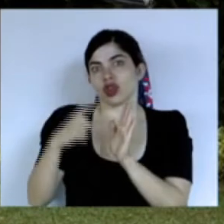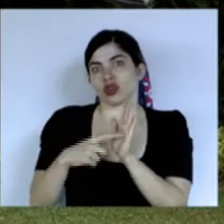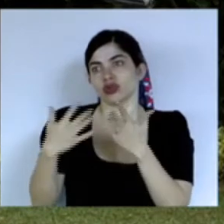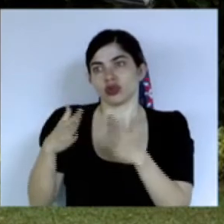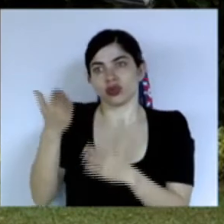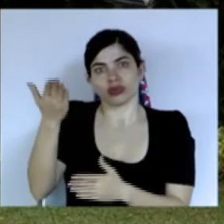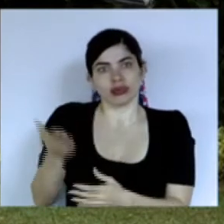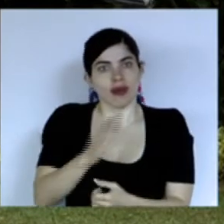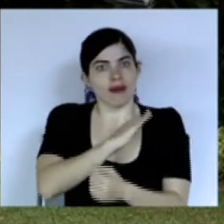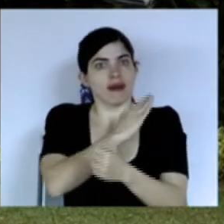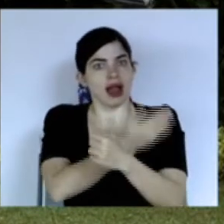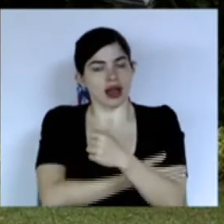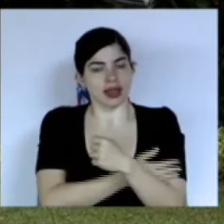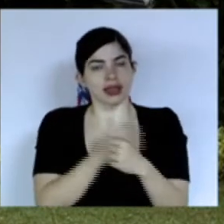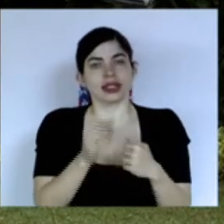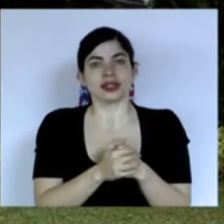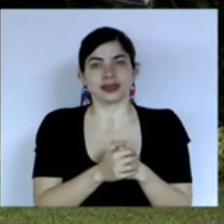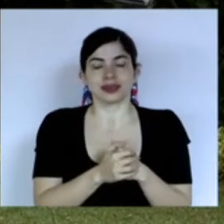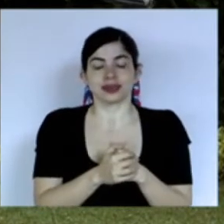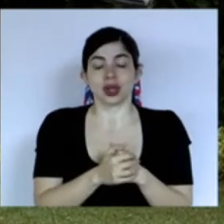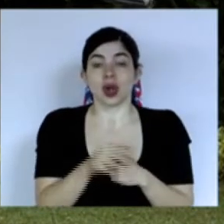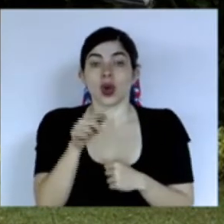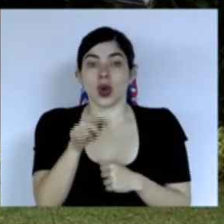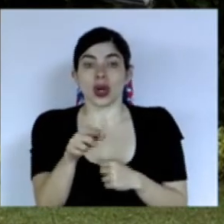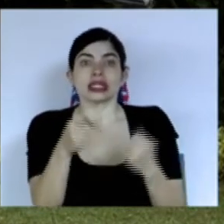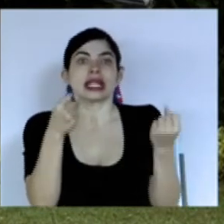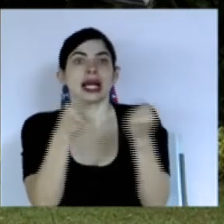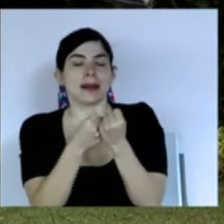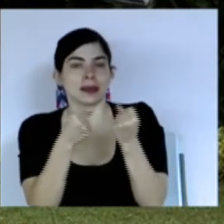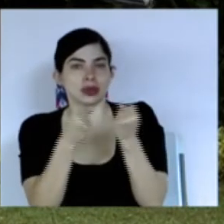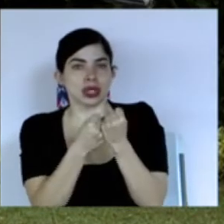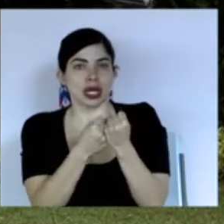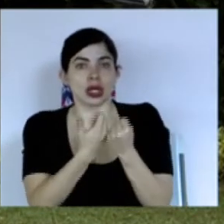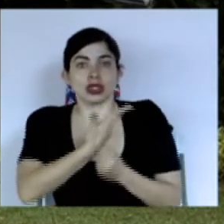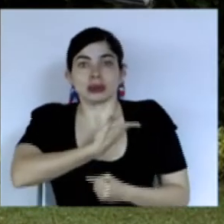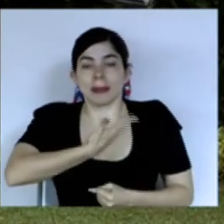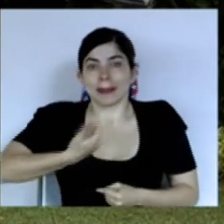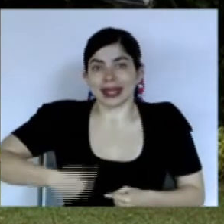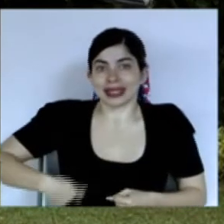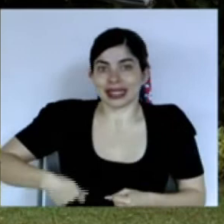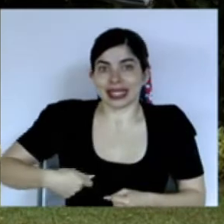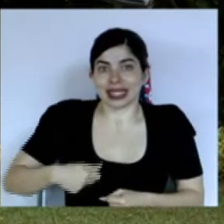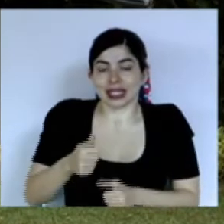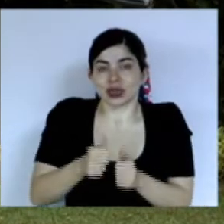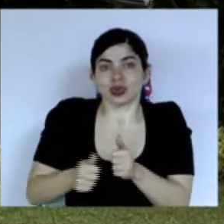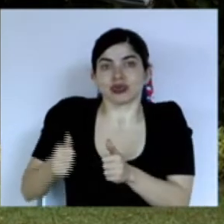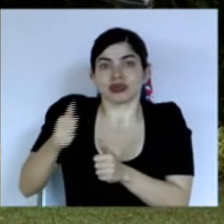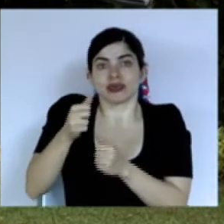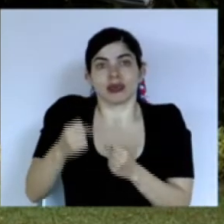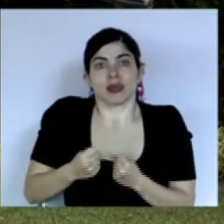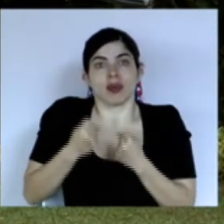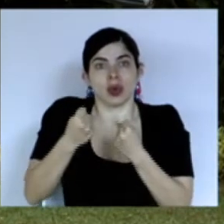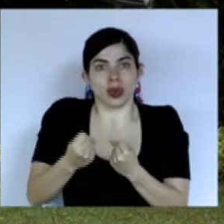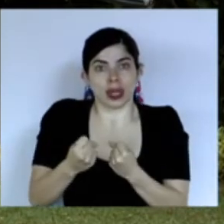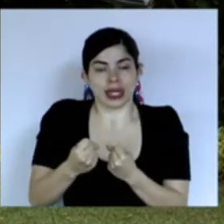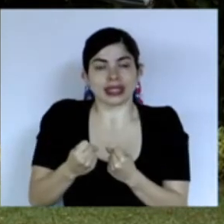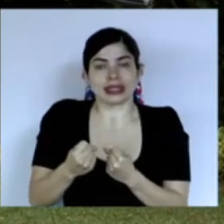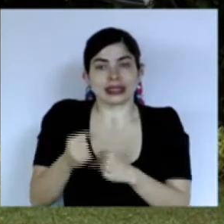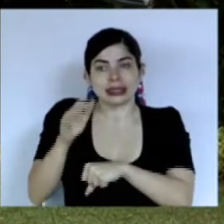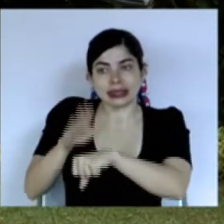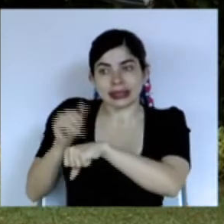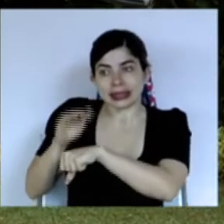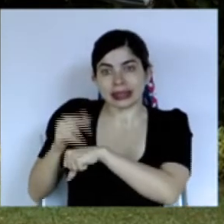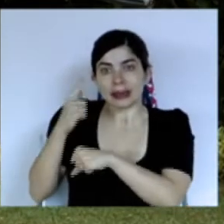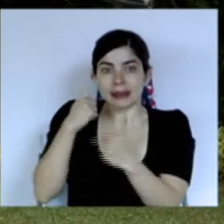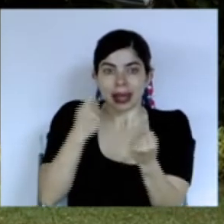valor o esa que acuerparon los presidentes de los supremos poderes en el llamado al